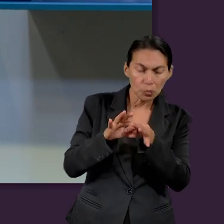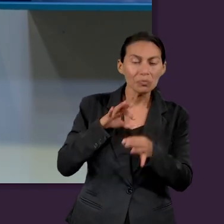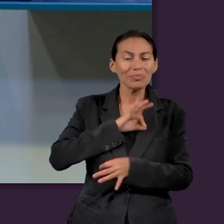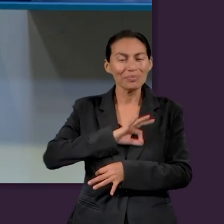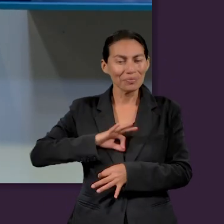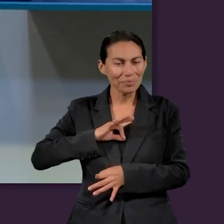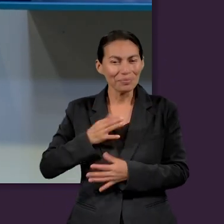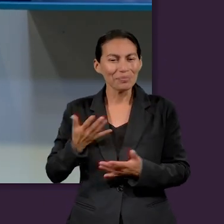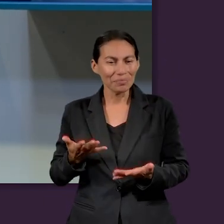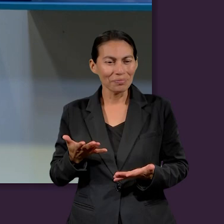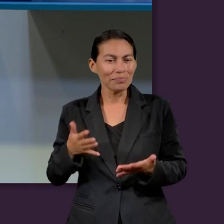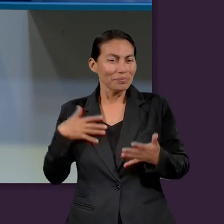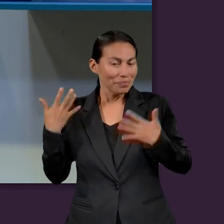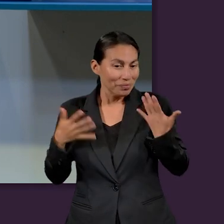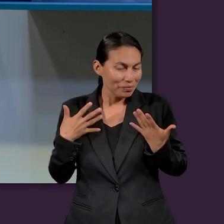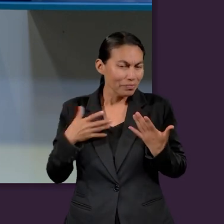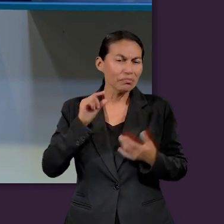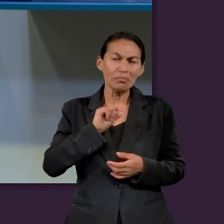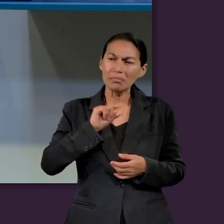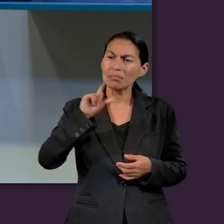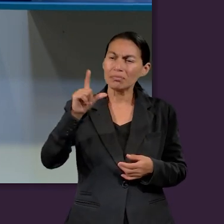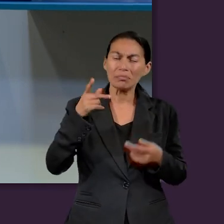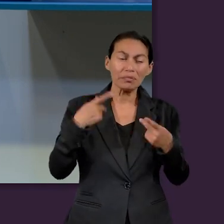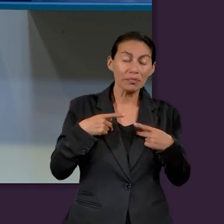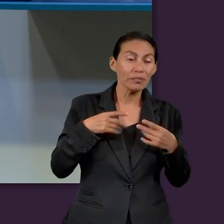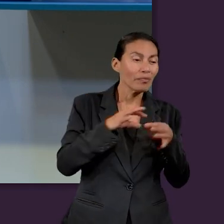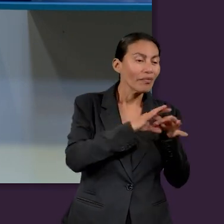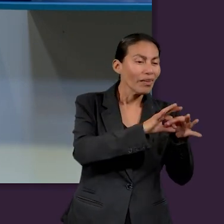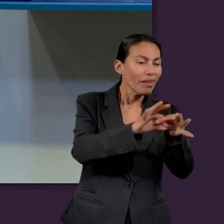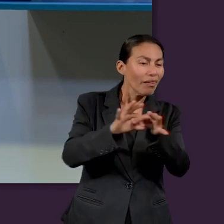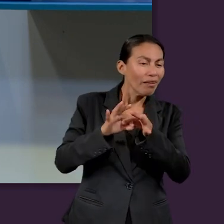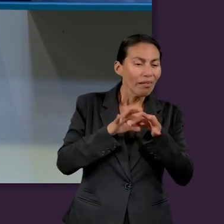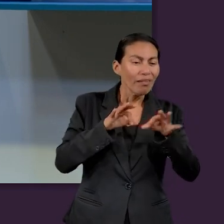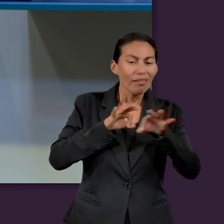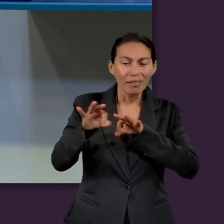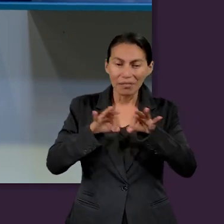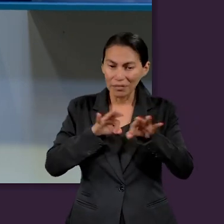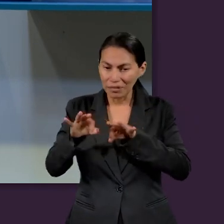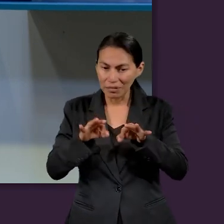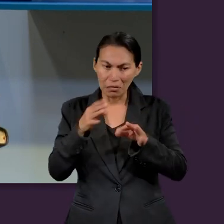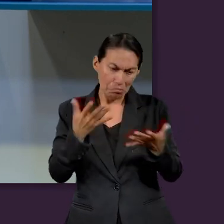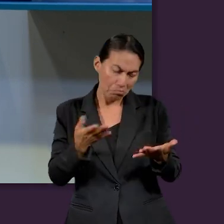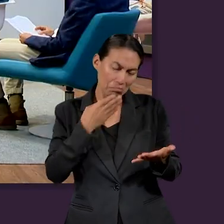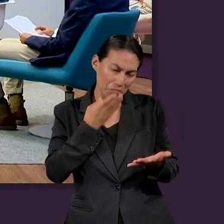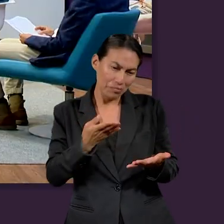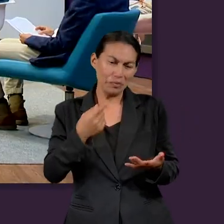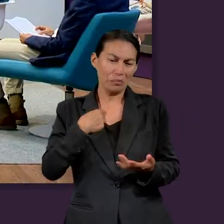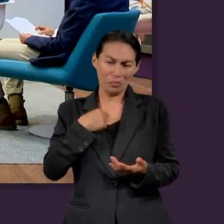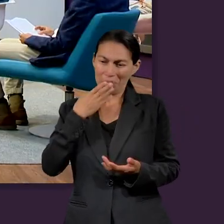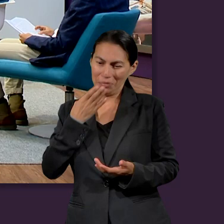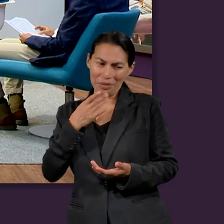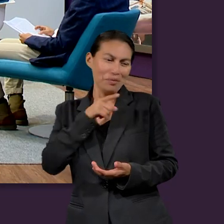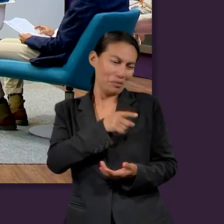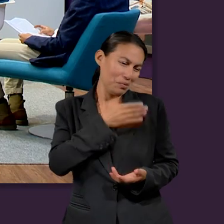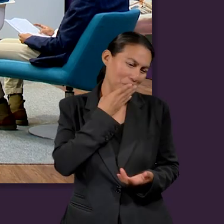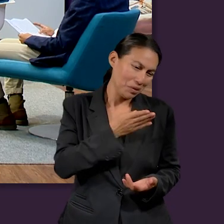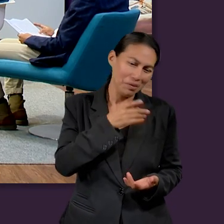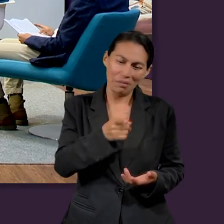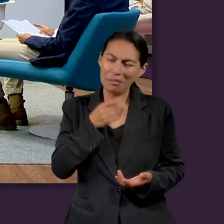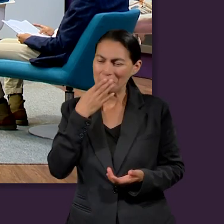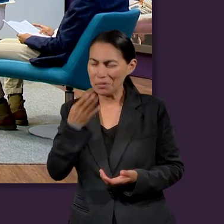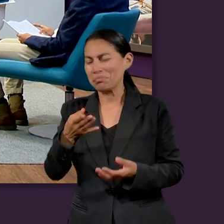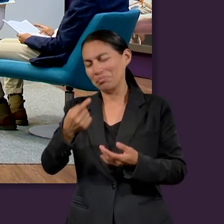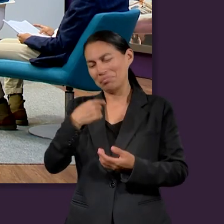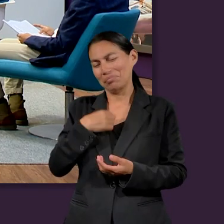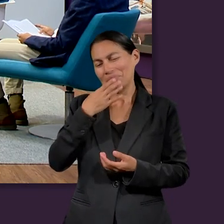no solo la armonía, la felicidad, estamos buscando el éxito en la relación laboral, porque